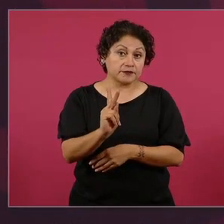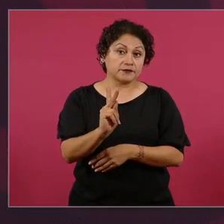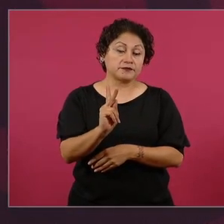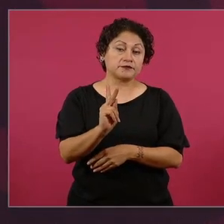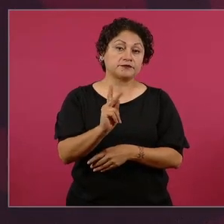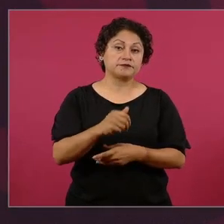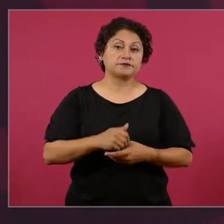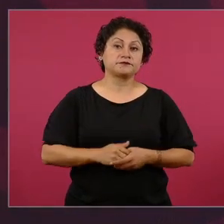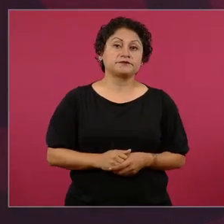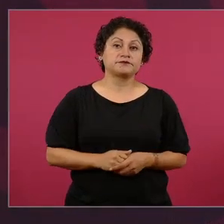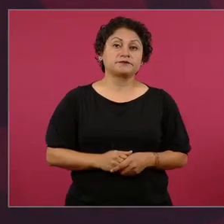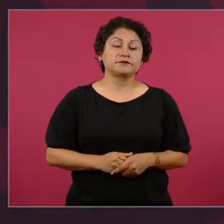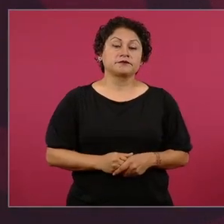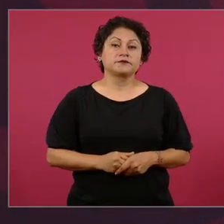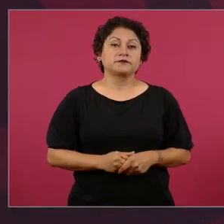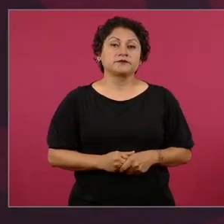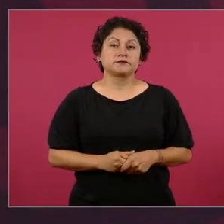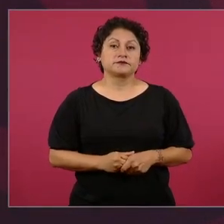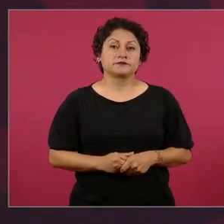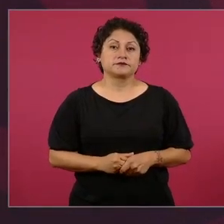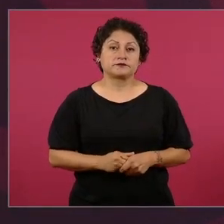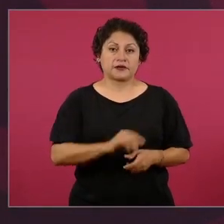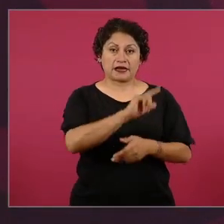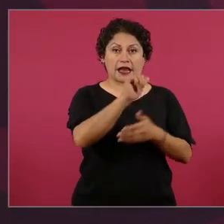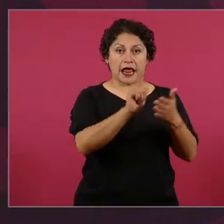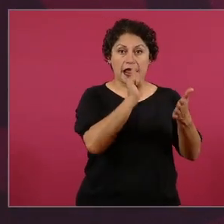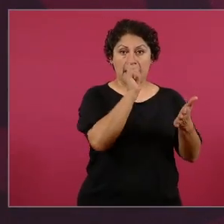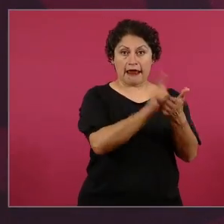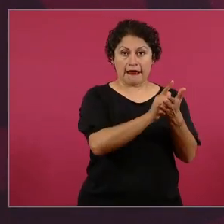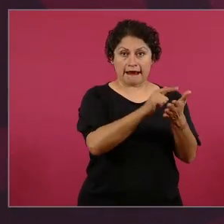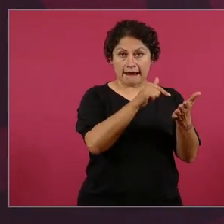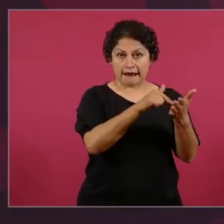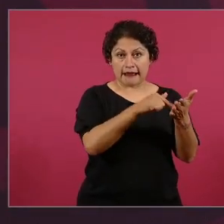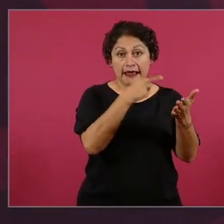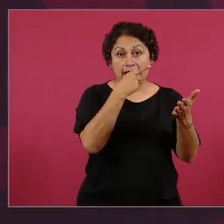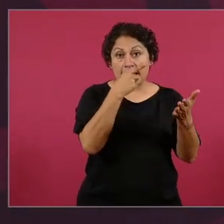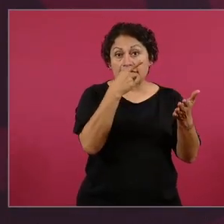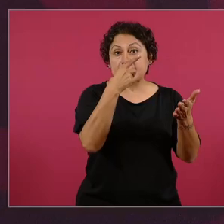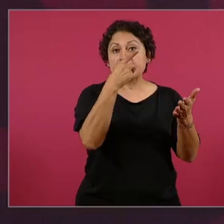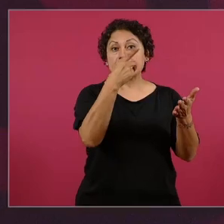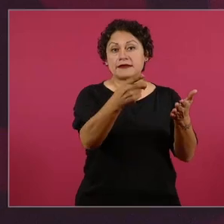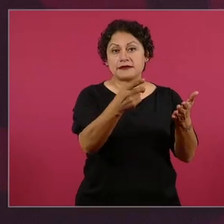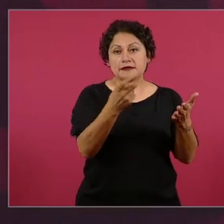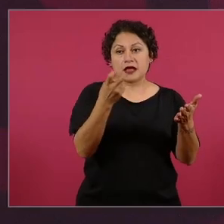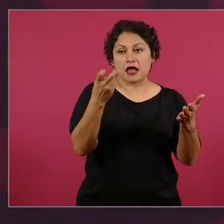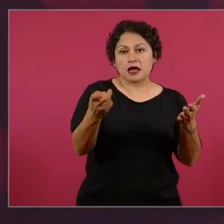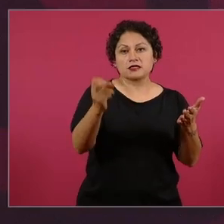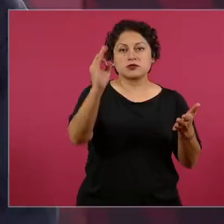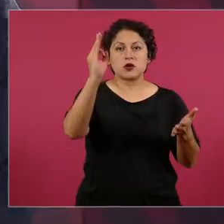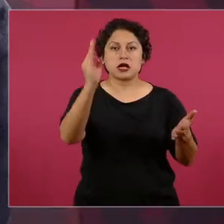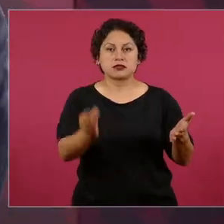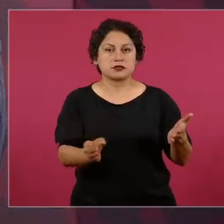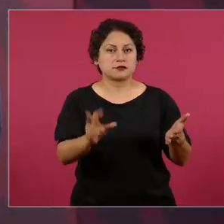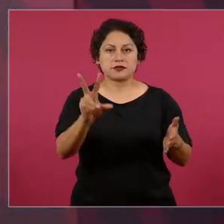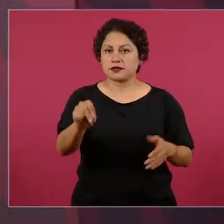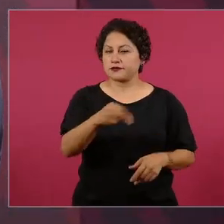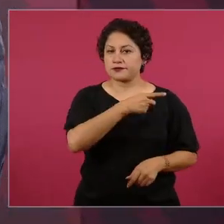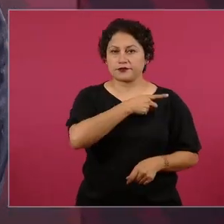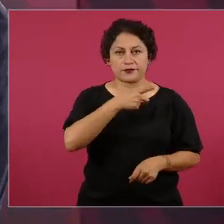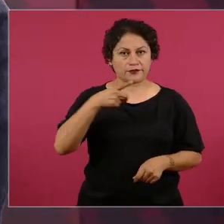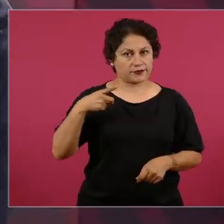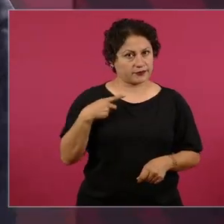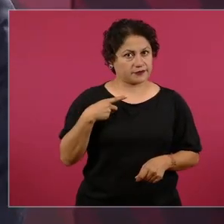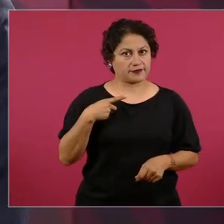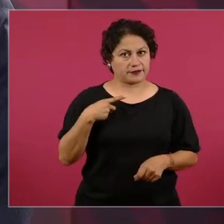en términos estrictamente legales rechazar rechazar dos expedientes